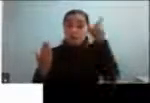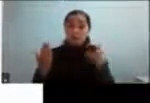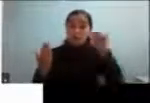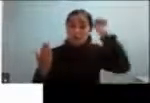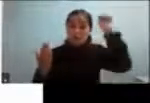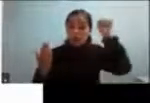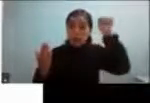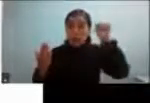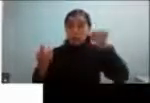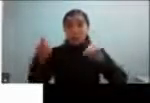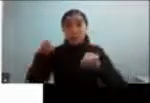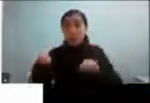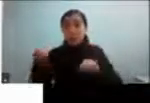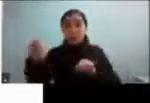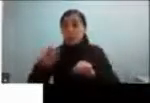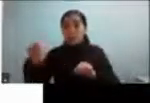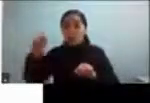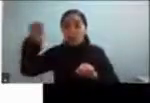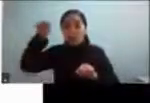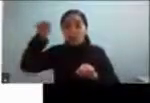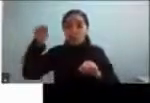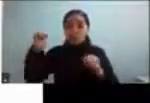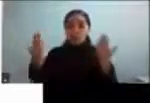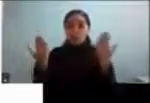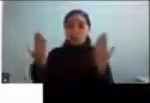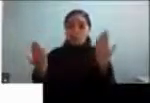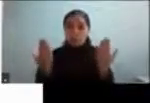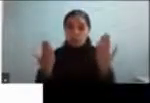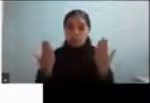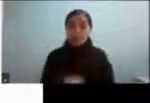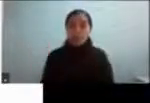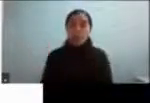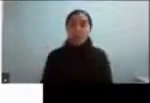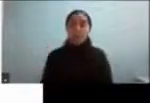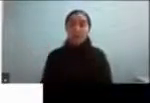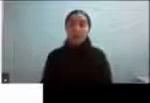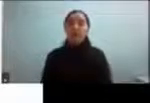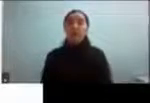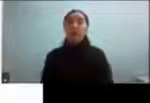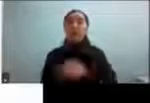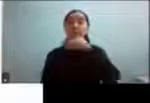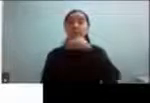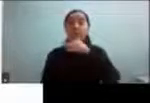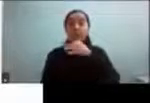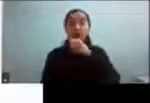muy rápidamente voy hablar de algunas cositas de esta revisión sistemática en